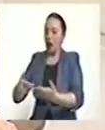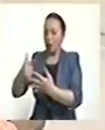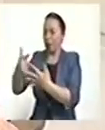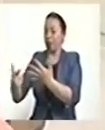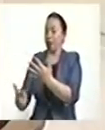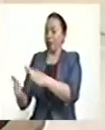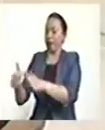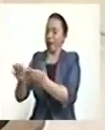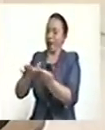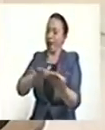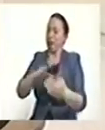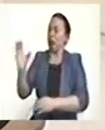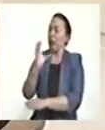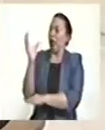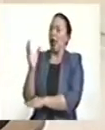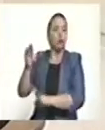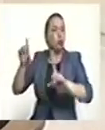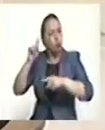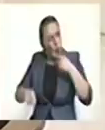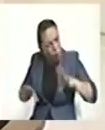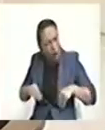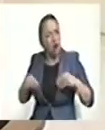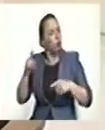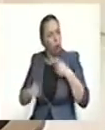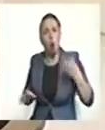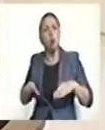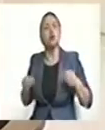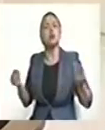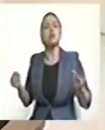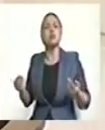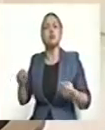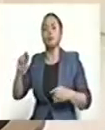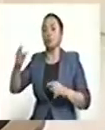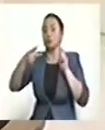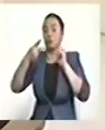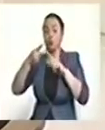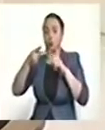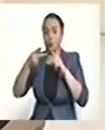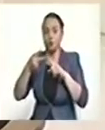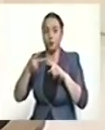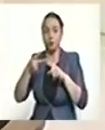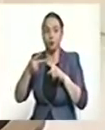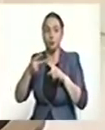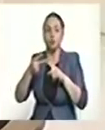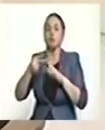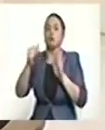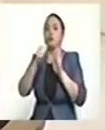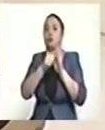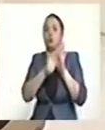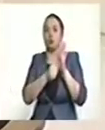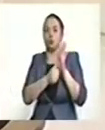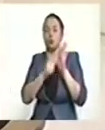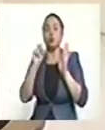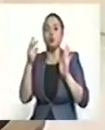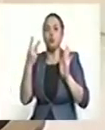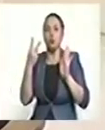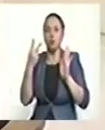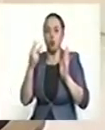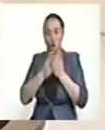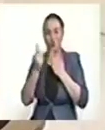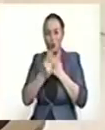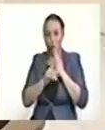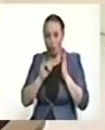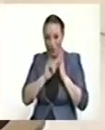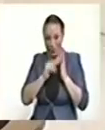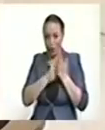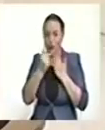otro colombiano y eso no lo podemos aceptar. Segundo, en el artículo 2 de este proyecto